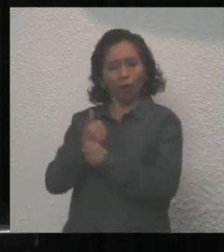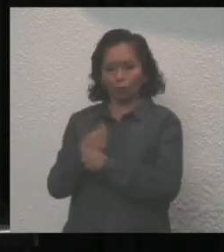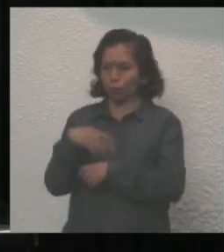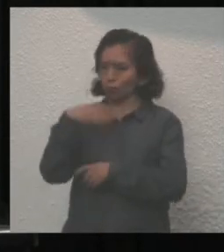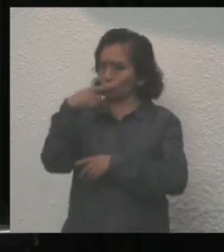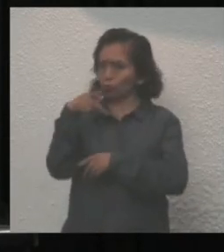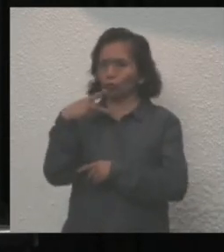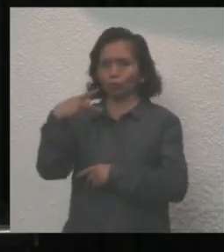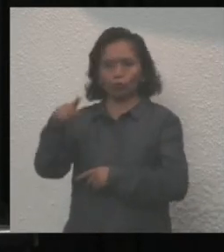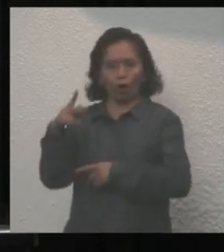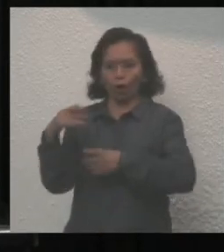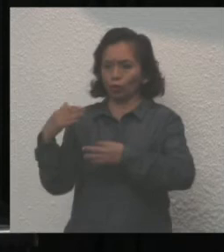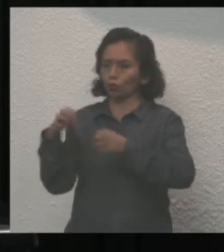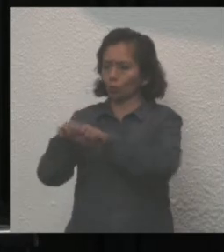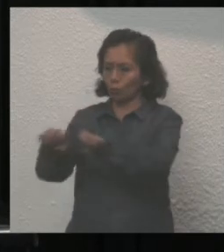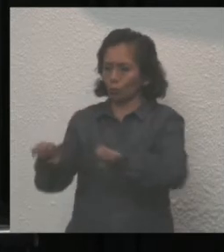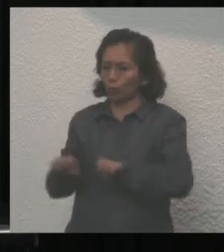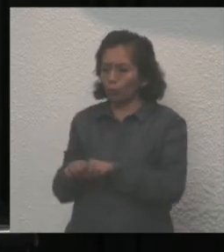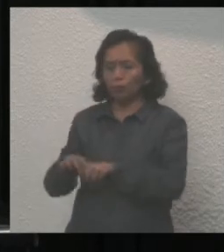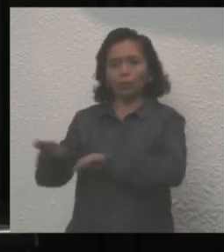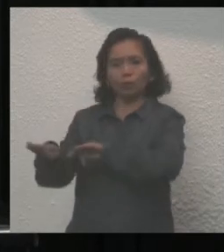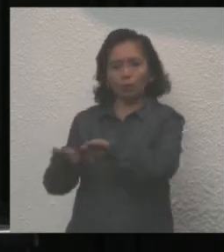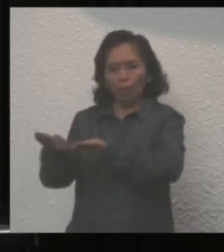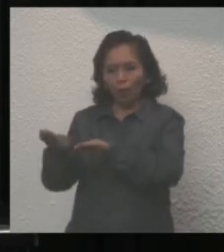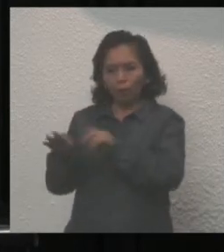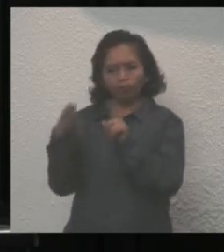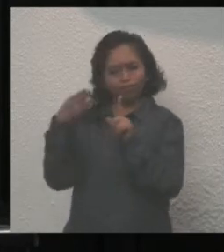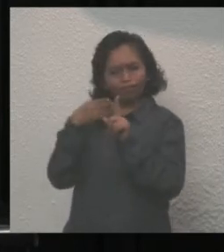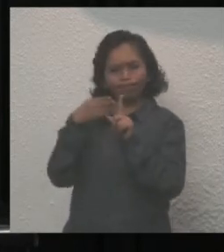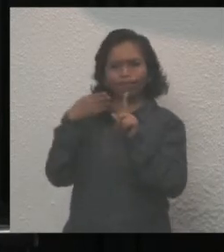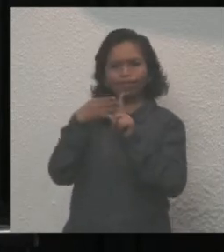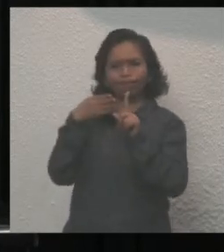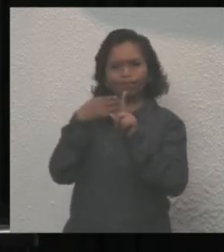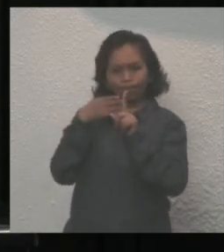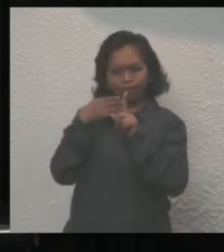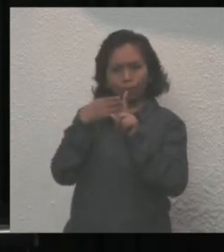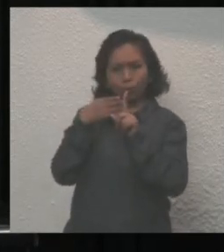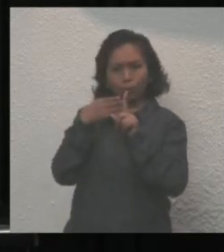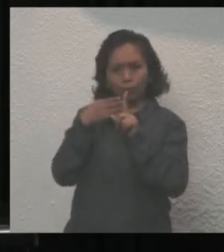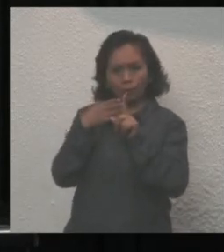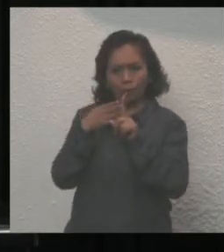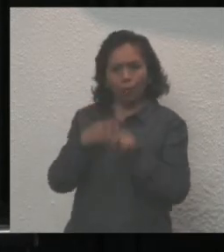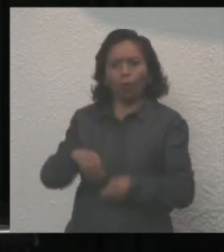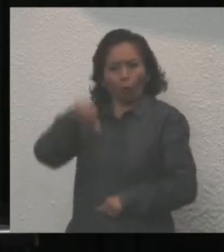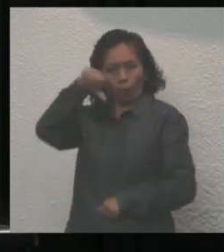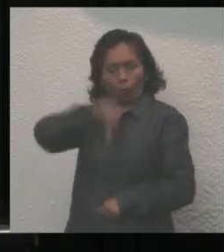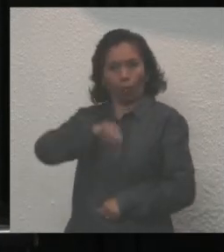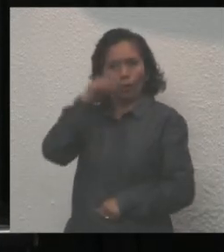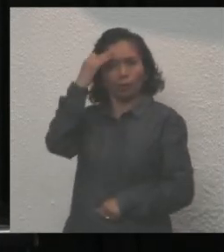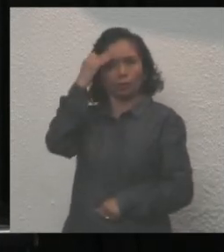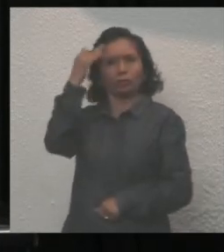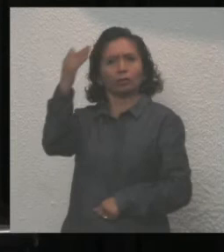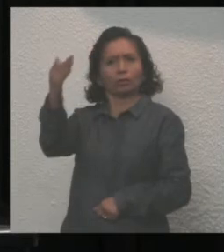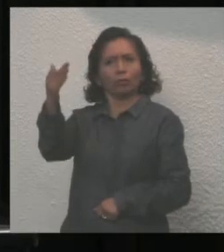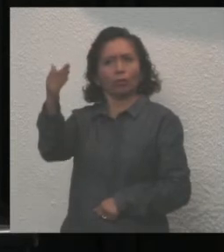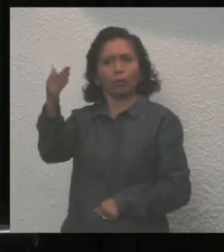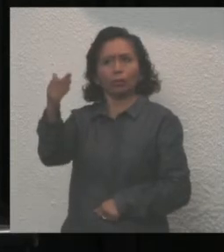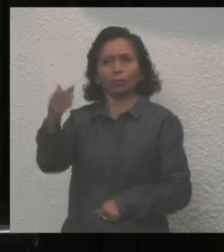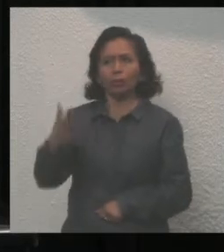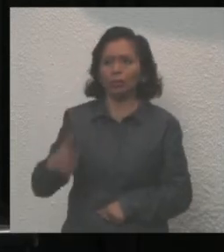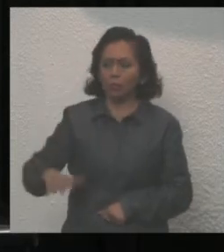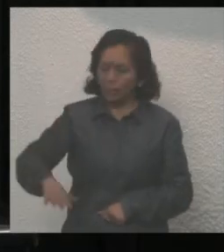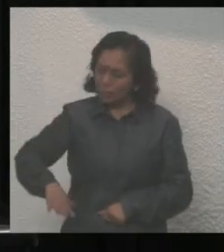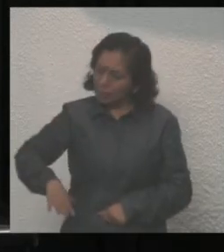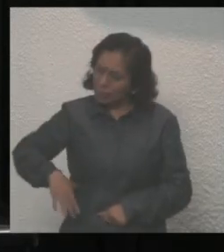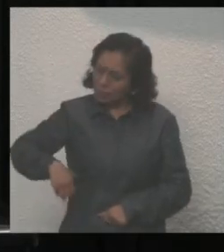equipo de trabajo hicieron un compromiso con nuestro pueblo es tiempo de dar el mejor de los